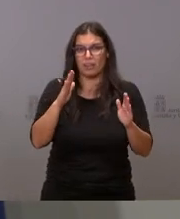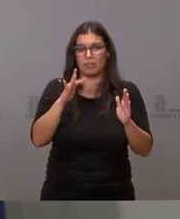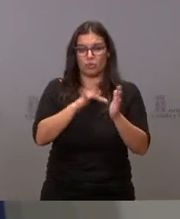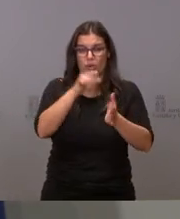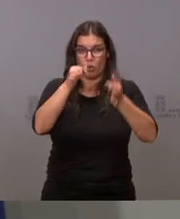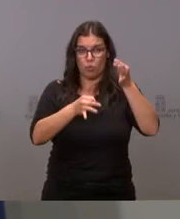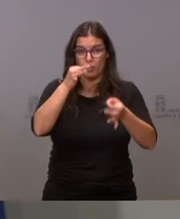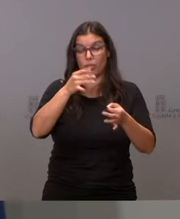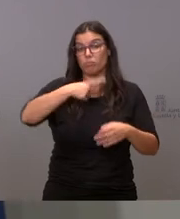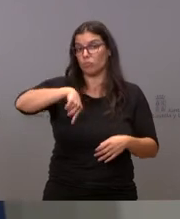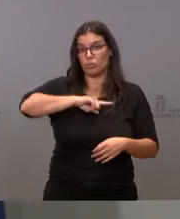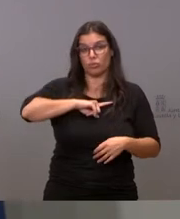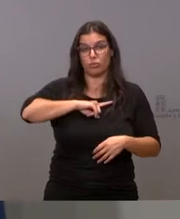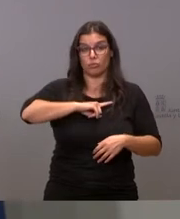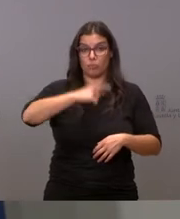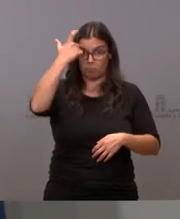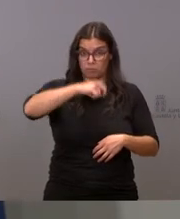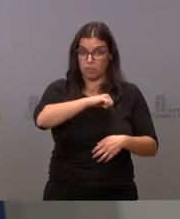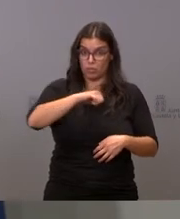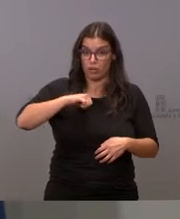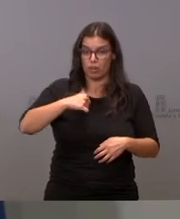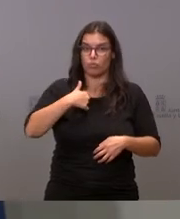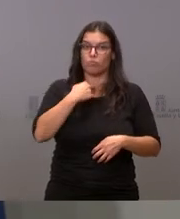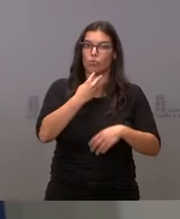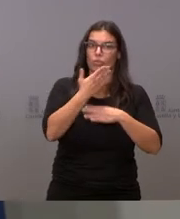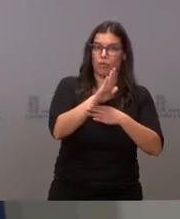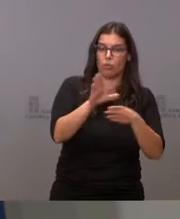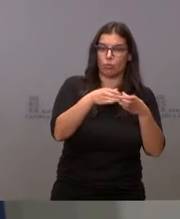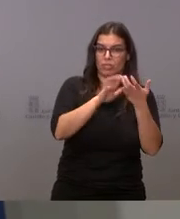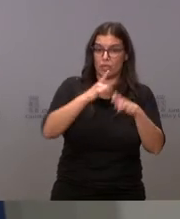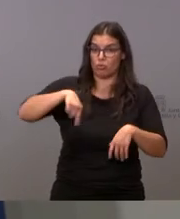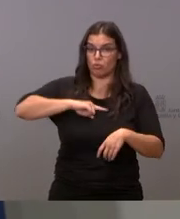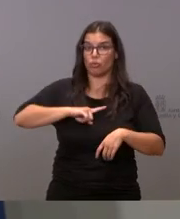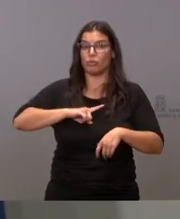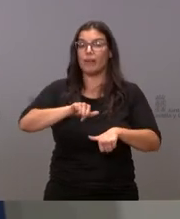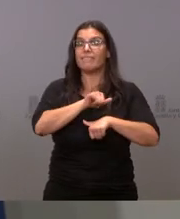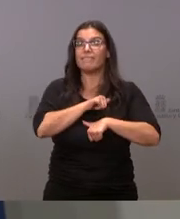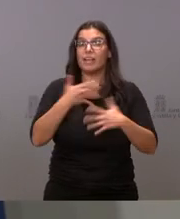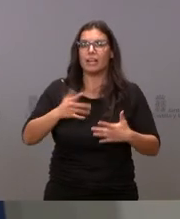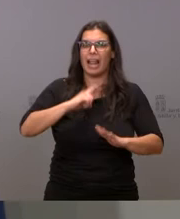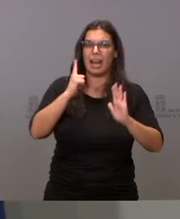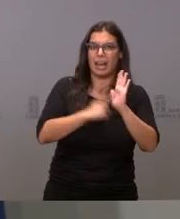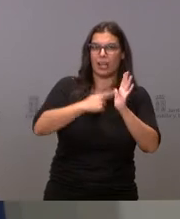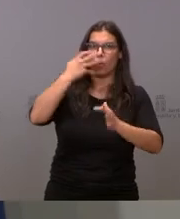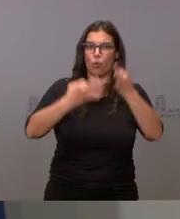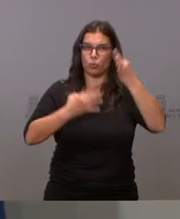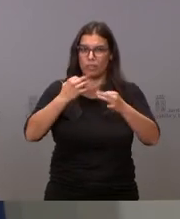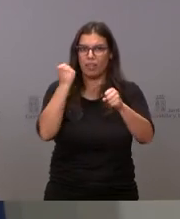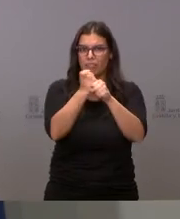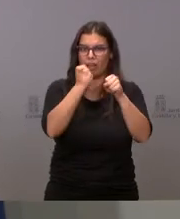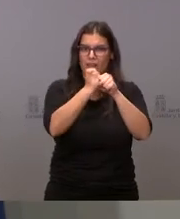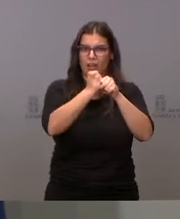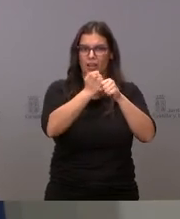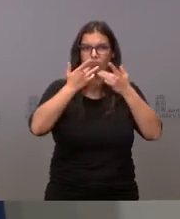judicial nosotros lo que esperamos y yo personalmente lo que espero como portavoz de la Junta de Castilla y León es que la ley y la justicia haga su trabajo